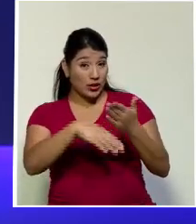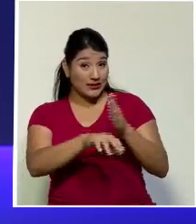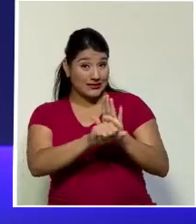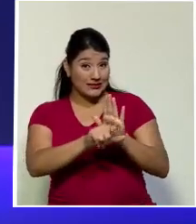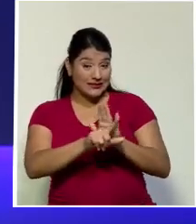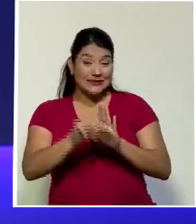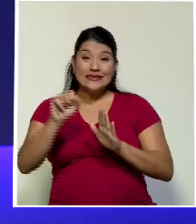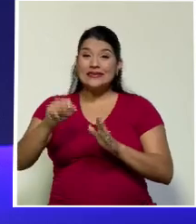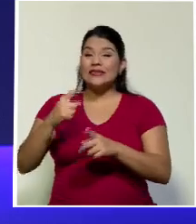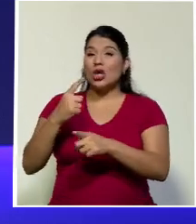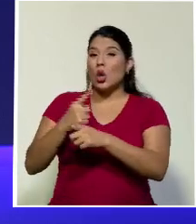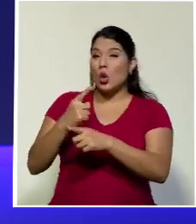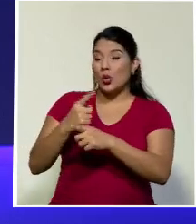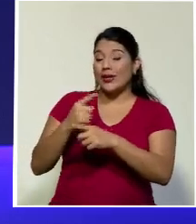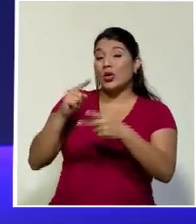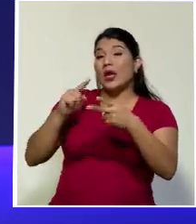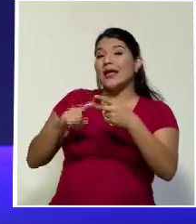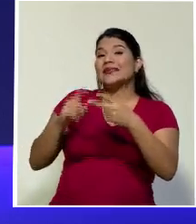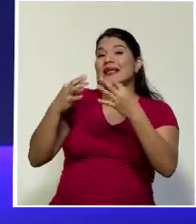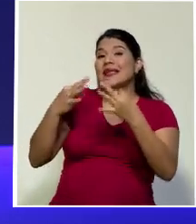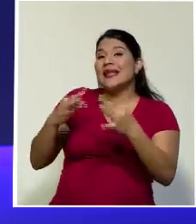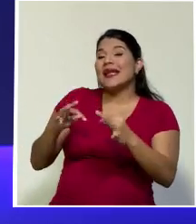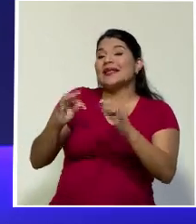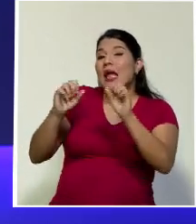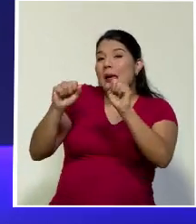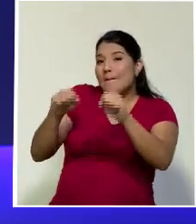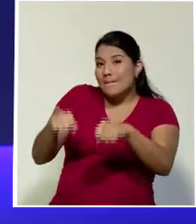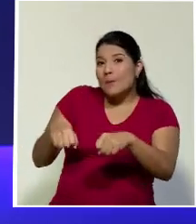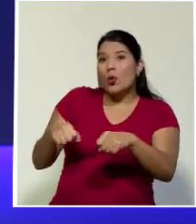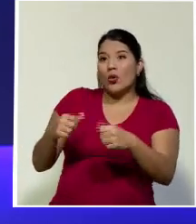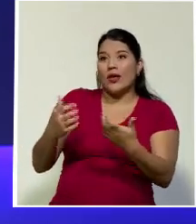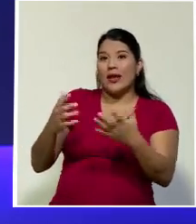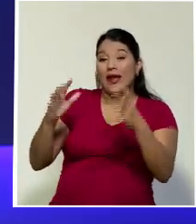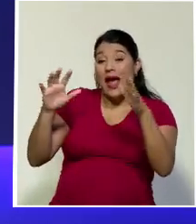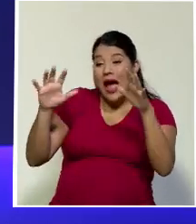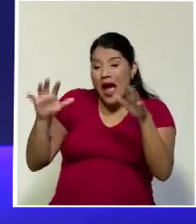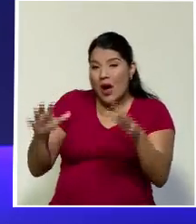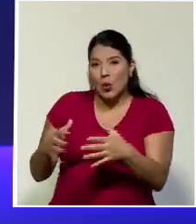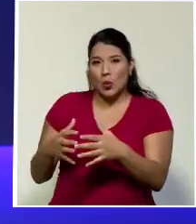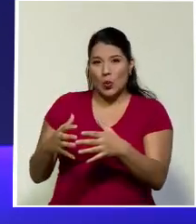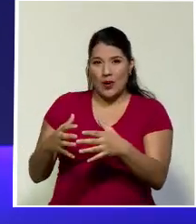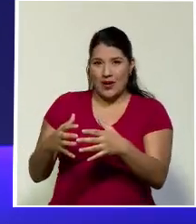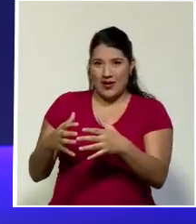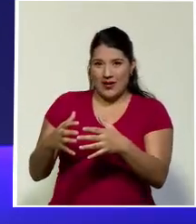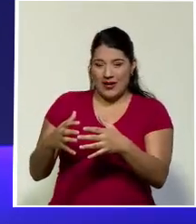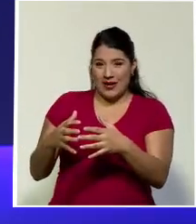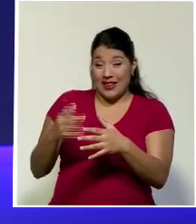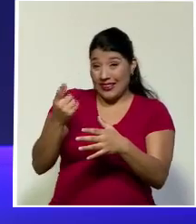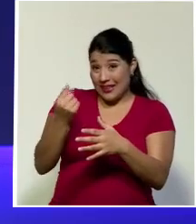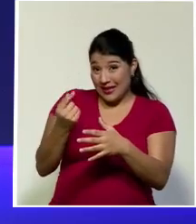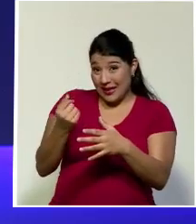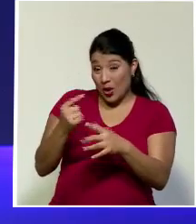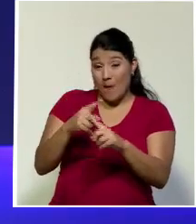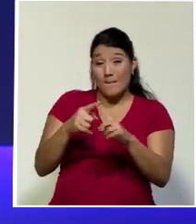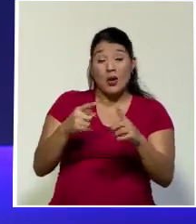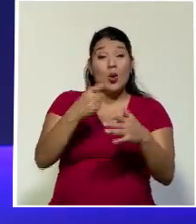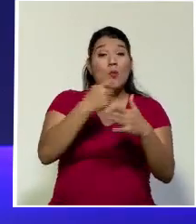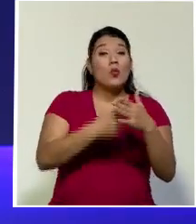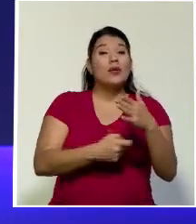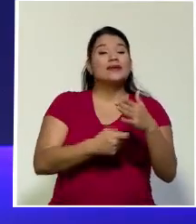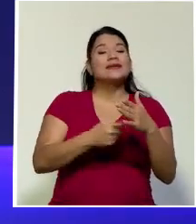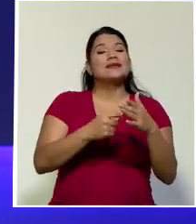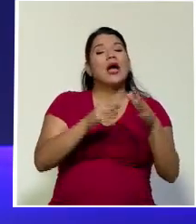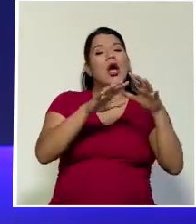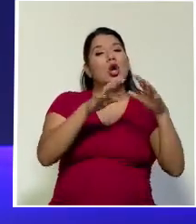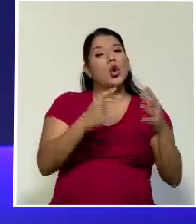trata es entonces de agrupar en una misma canasta esos recursos. Mientras que el impuesto de renta global dual,